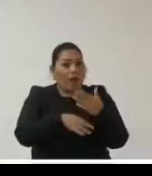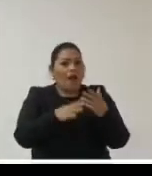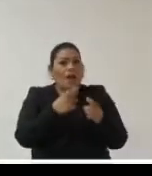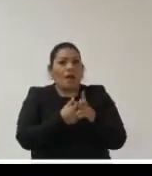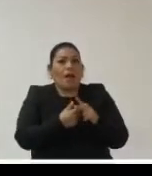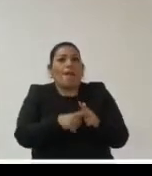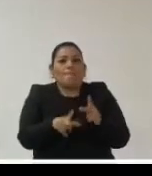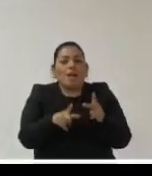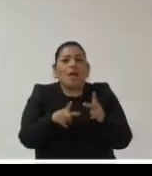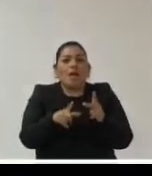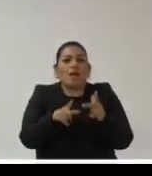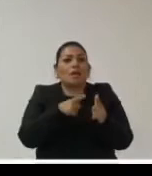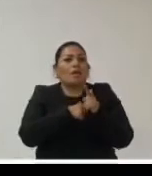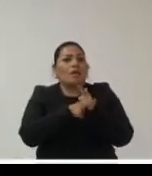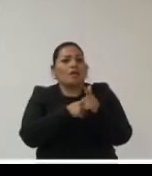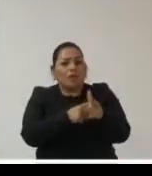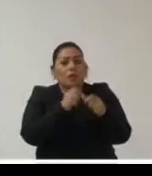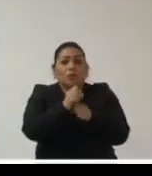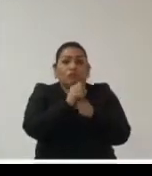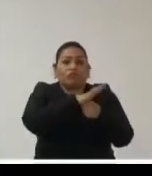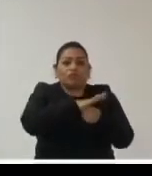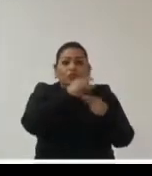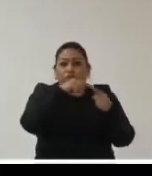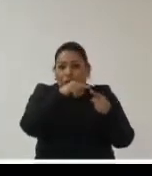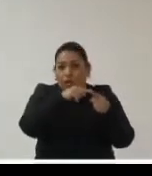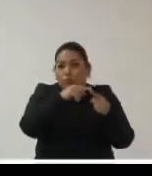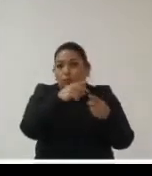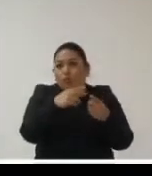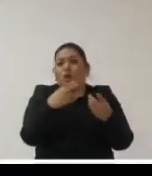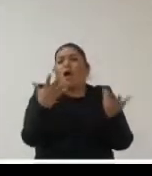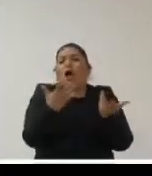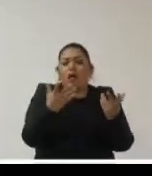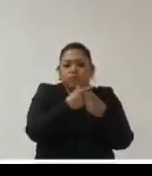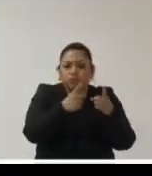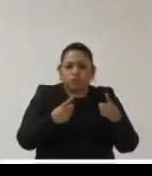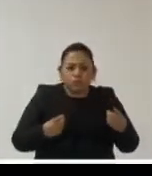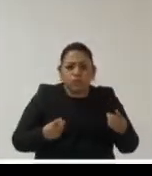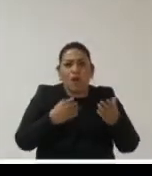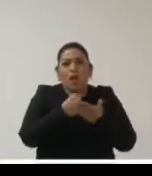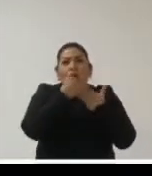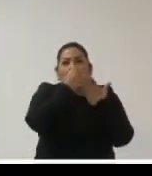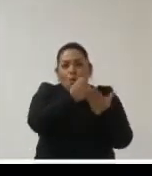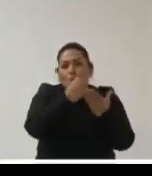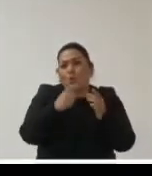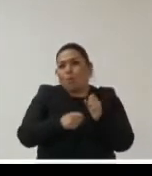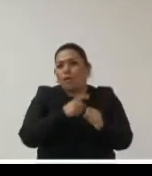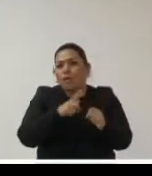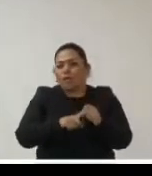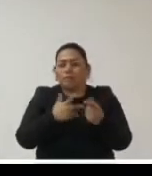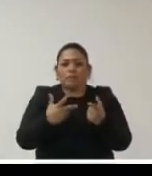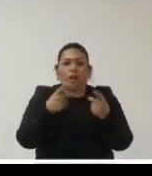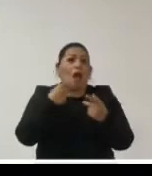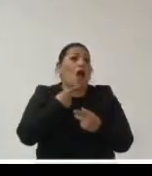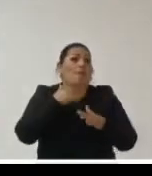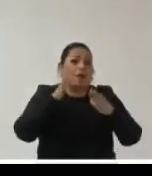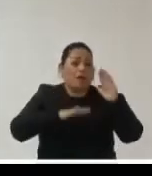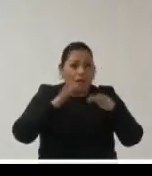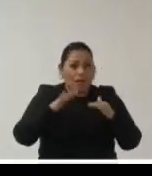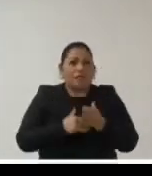partir de las consecuencias de una crisis sanitaria de la envergadura que tenemos que son económicas y sociales y en muchos casos incluso políticas